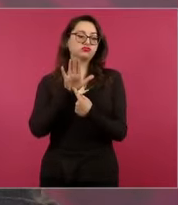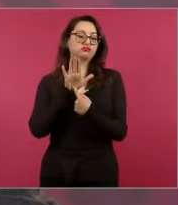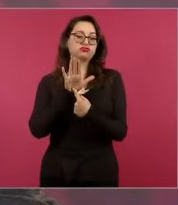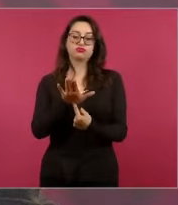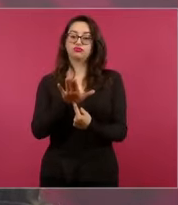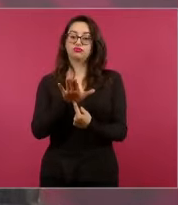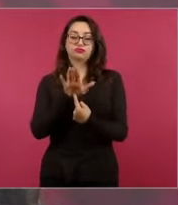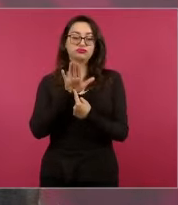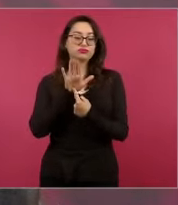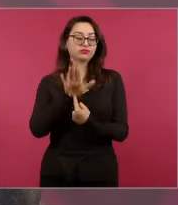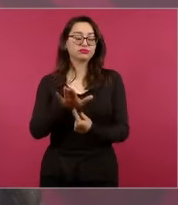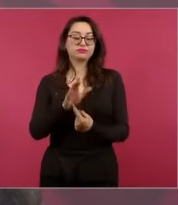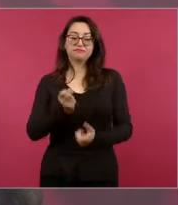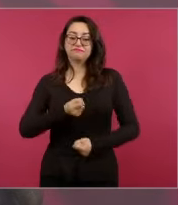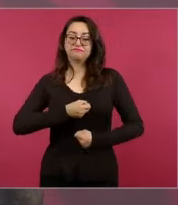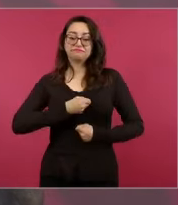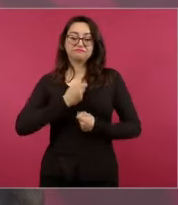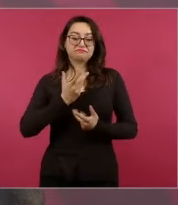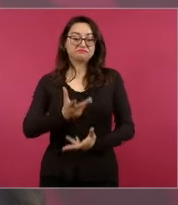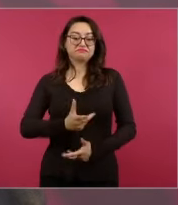siempre digo lo que pienso.